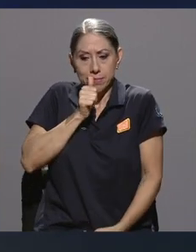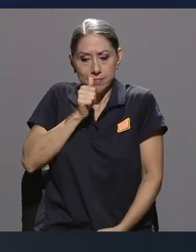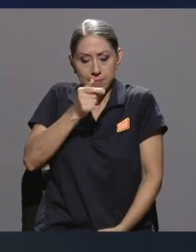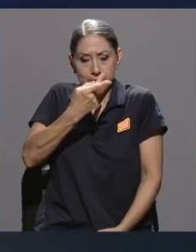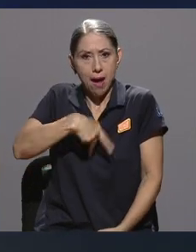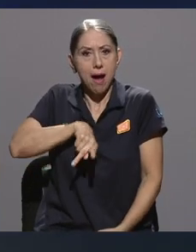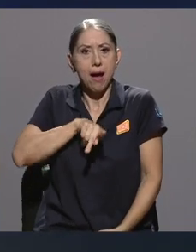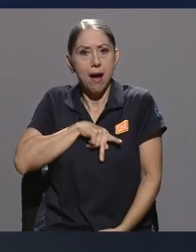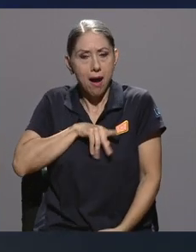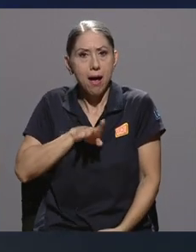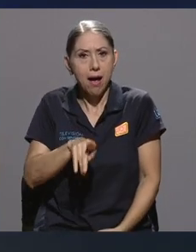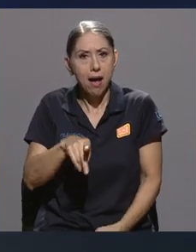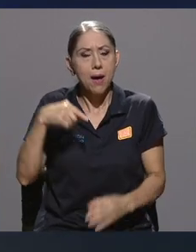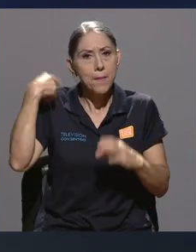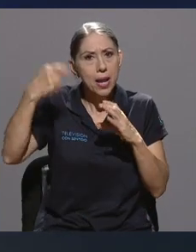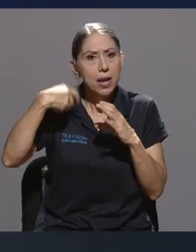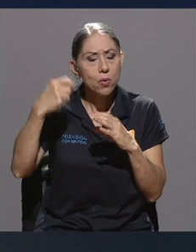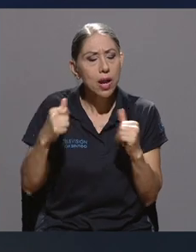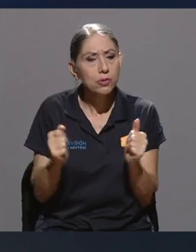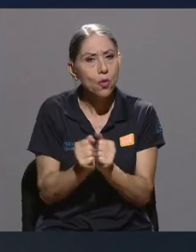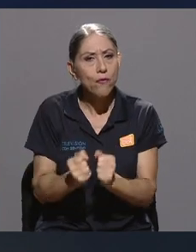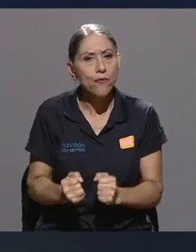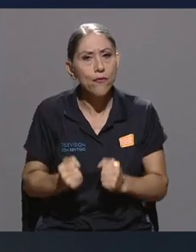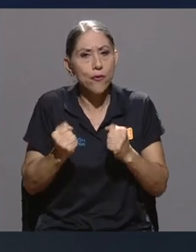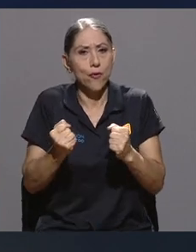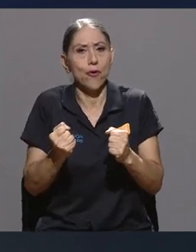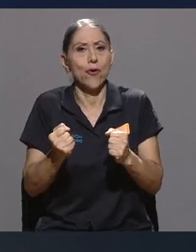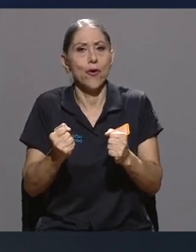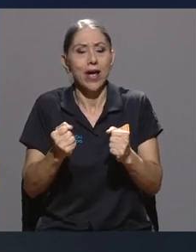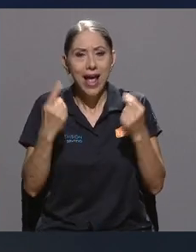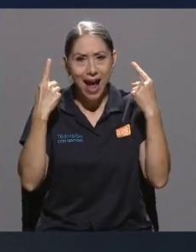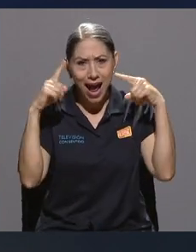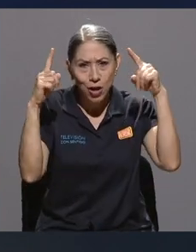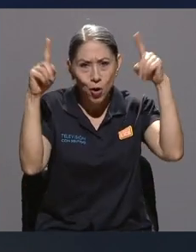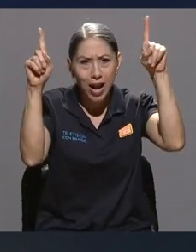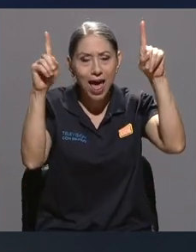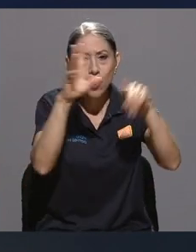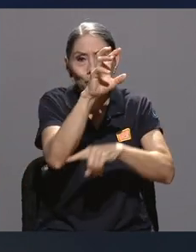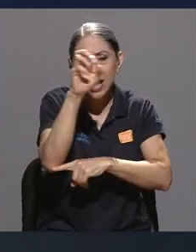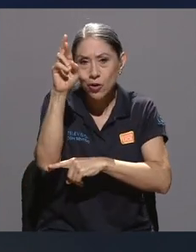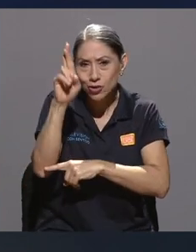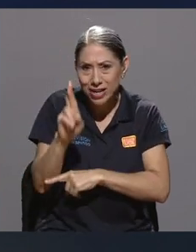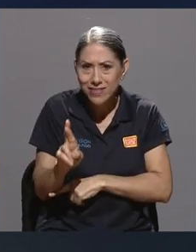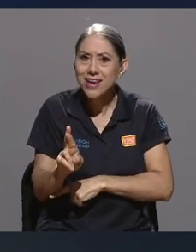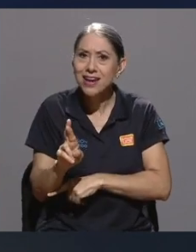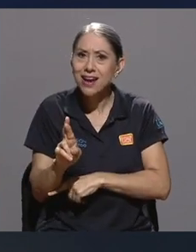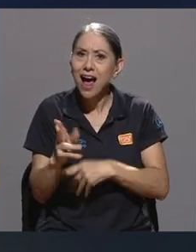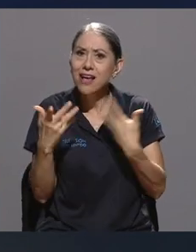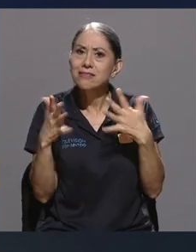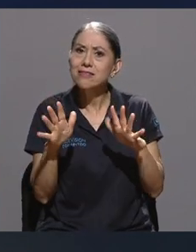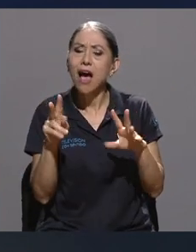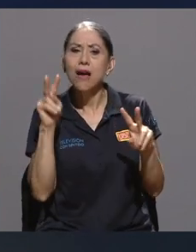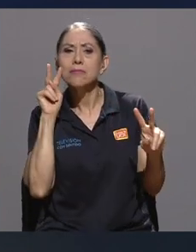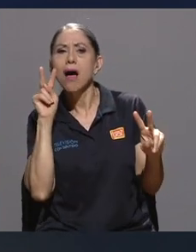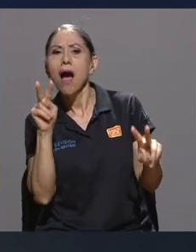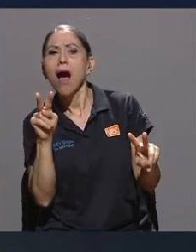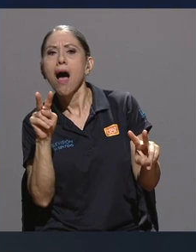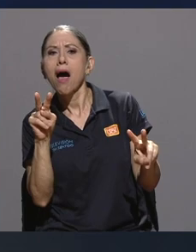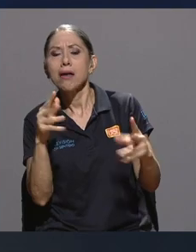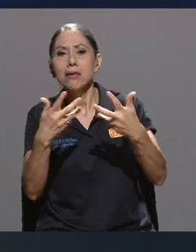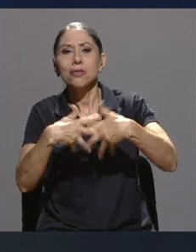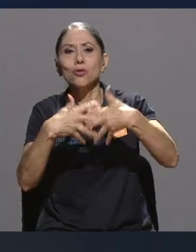muy personales, que vienen con mucha fuerza y que justamente han logrado poner a Costa Rica en el mapa, digamos, de la industria